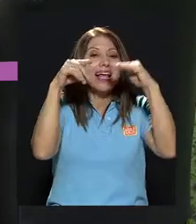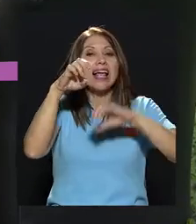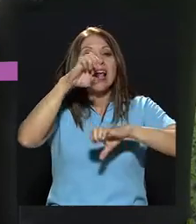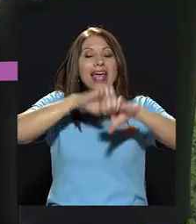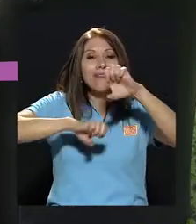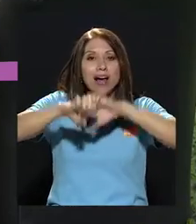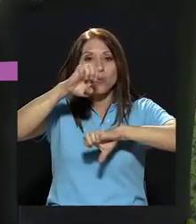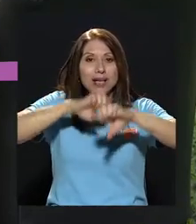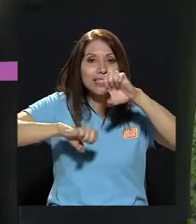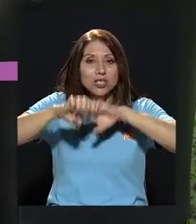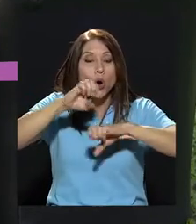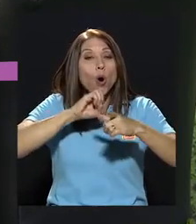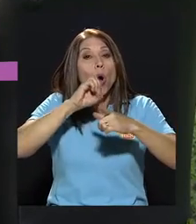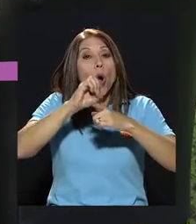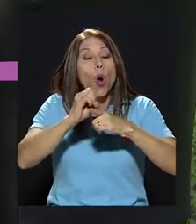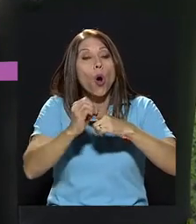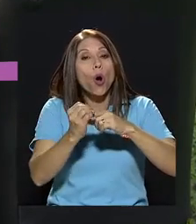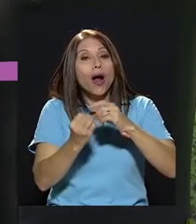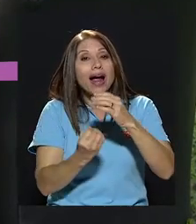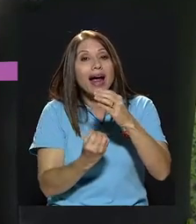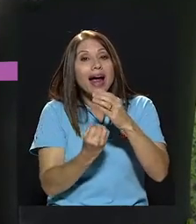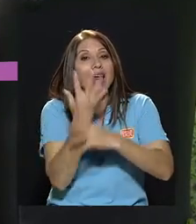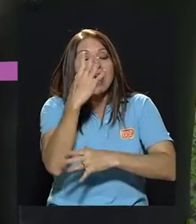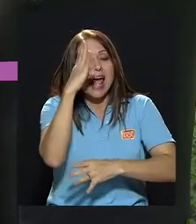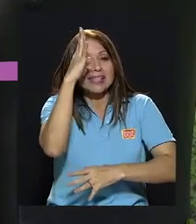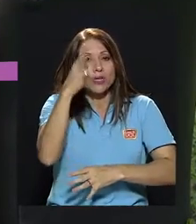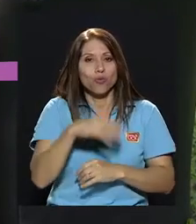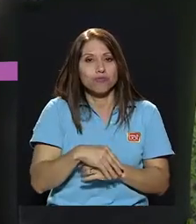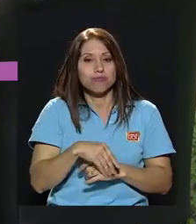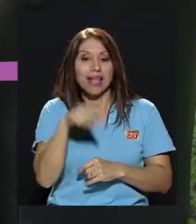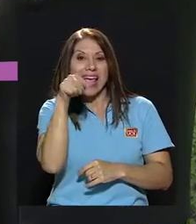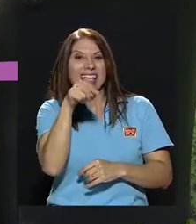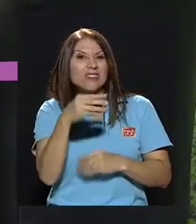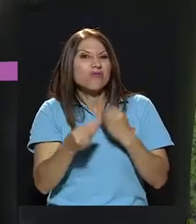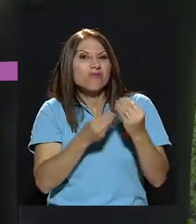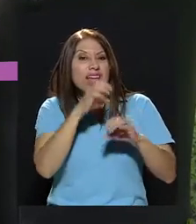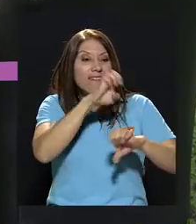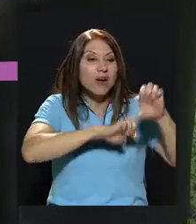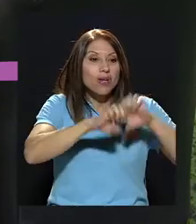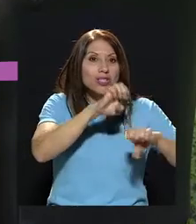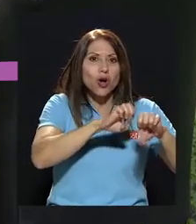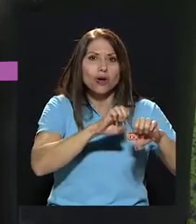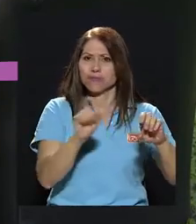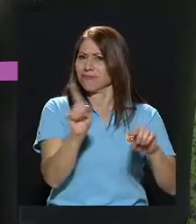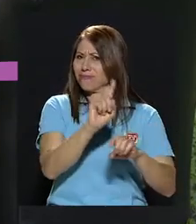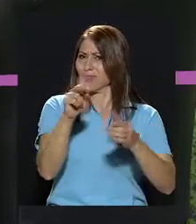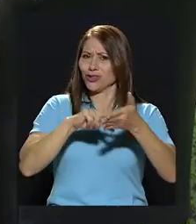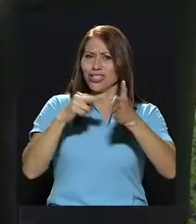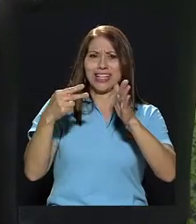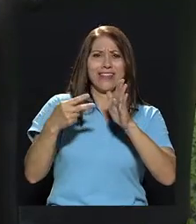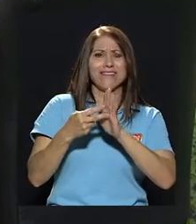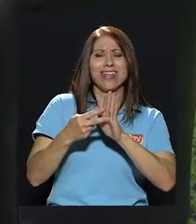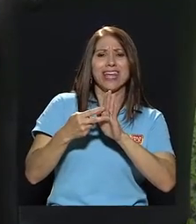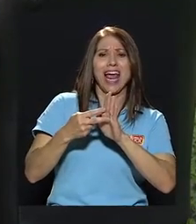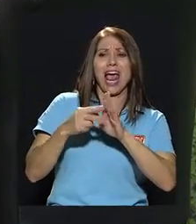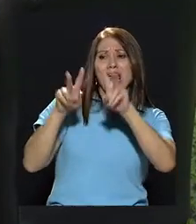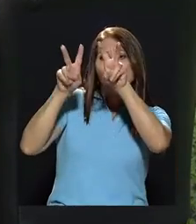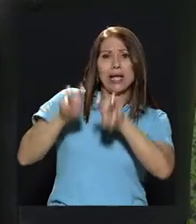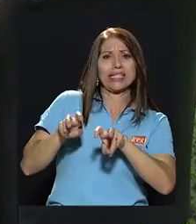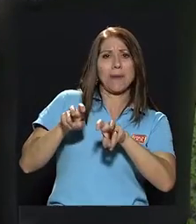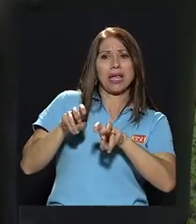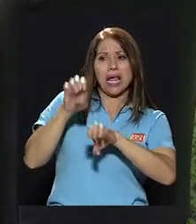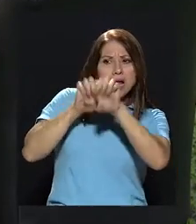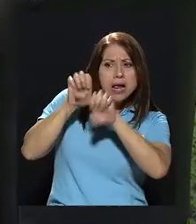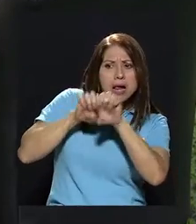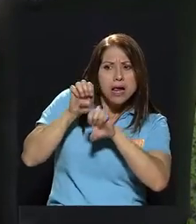evaluación o creación. Esta parte de evaluación no tiene nada que ver con evaluarlo en